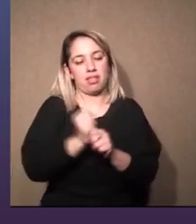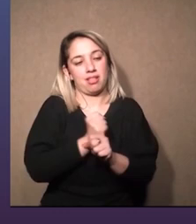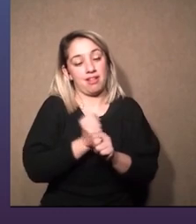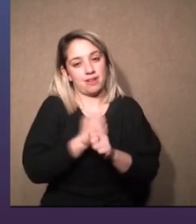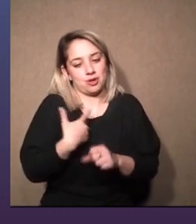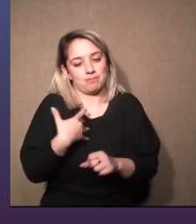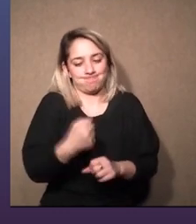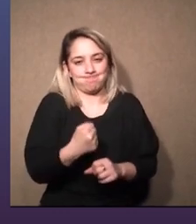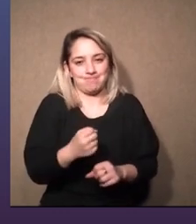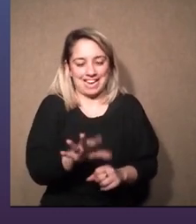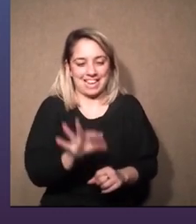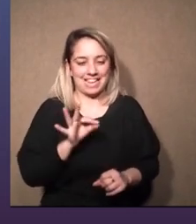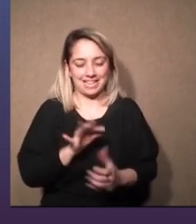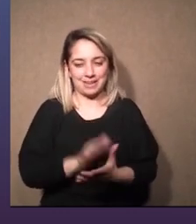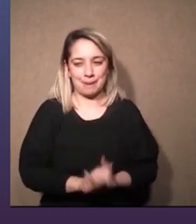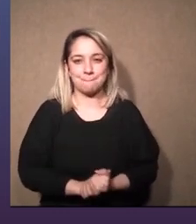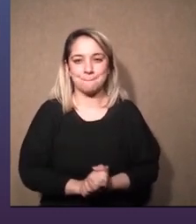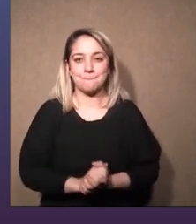Mayra